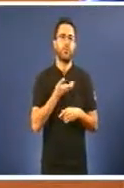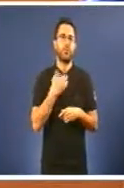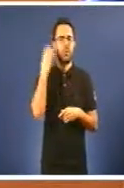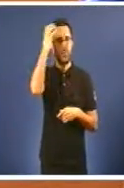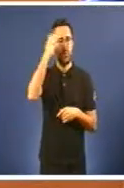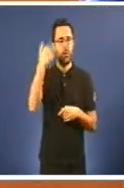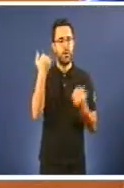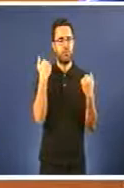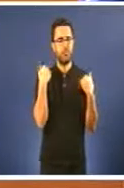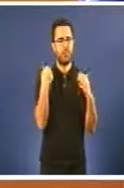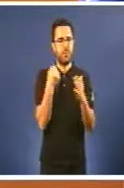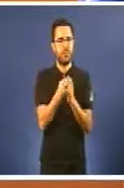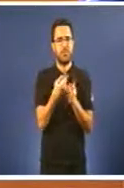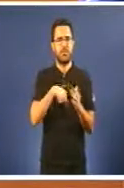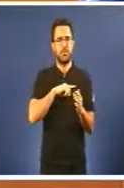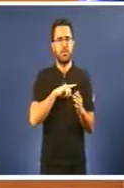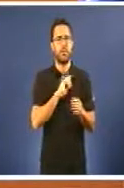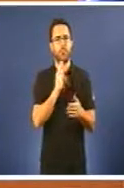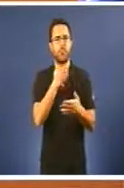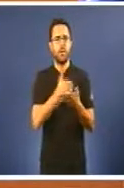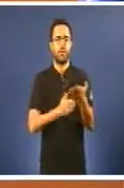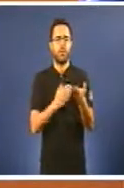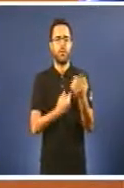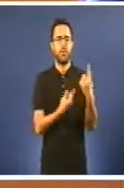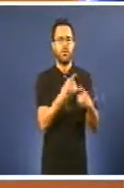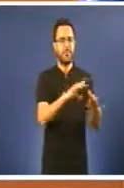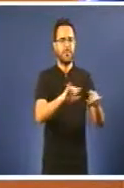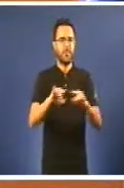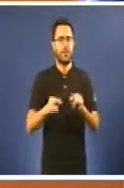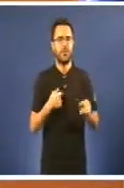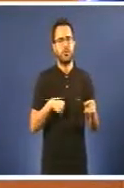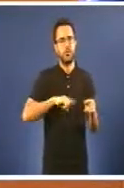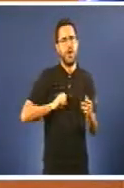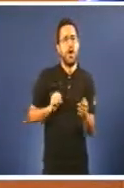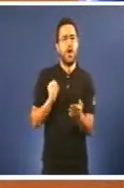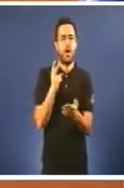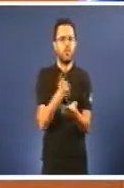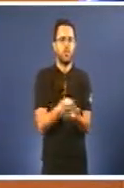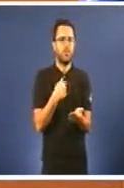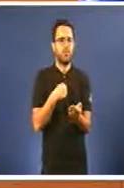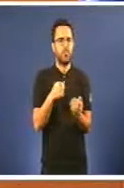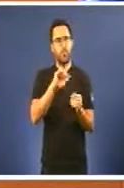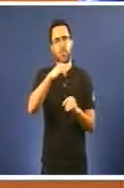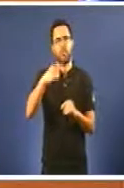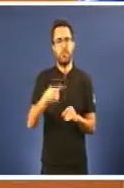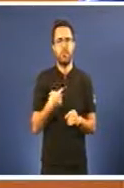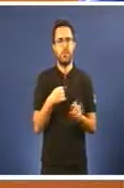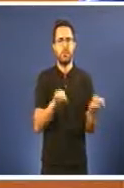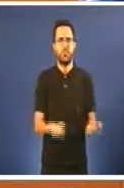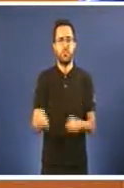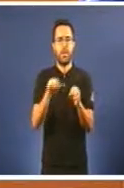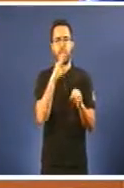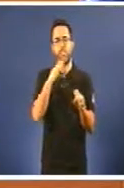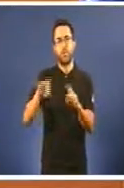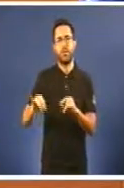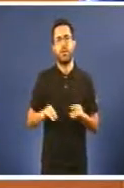da xunta de Galicia que temos participación en parte dos terreos apostando pola vivenda protesida no parque ofimático porque nos terreos que son propiedades